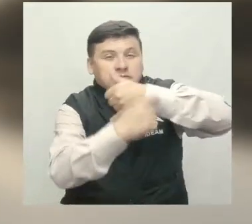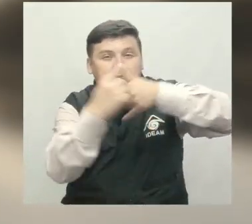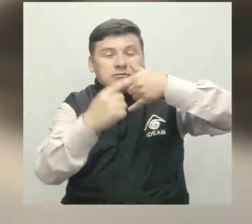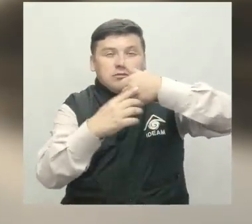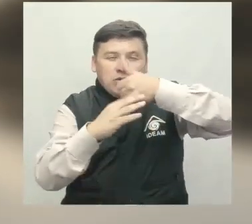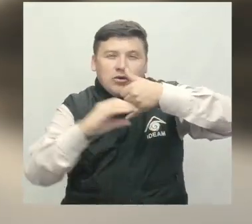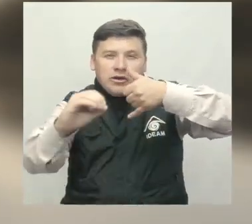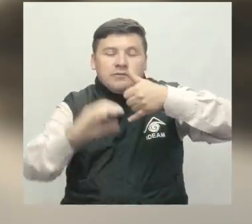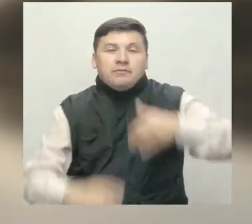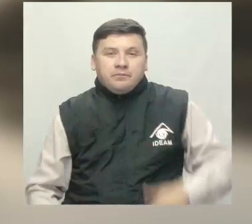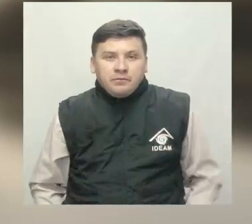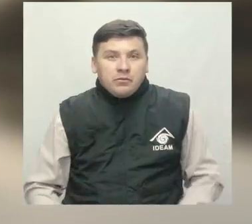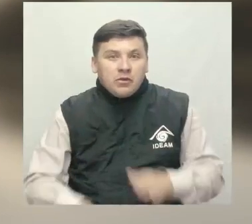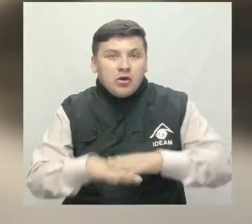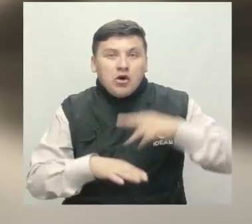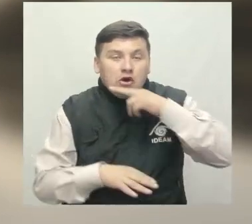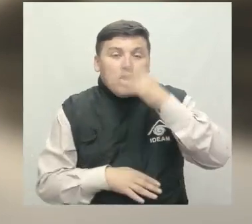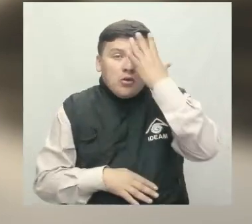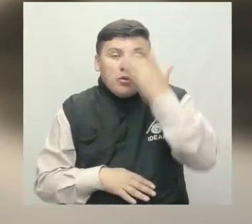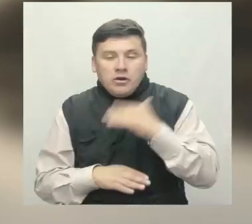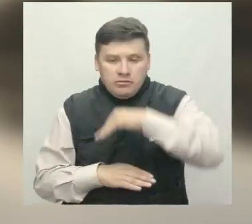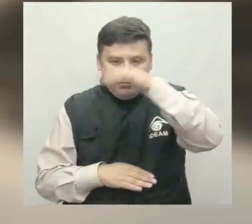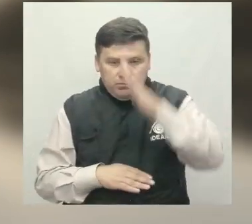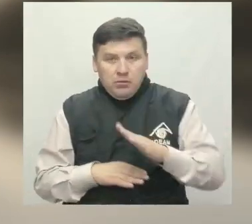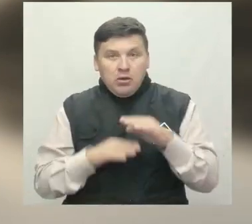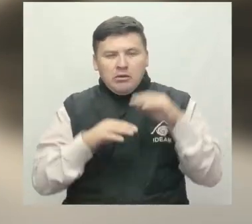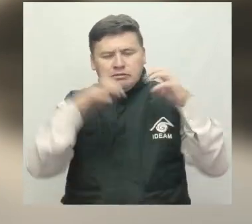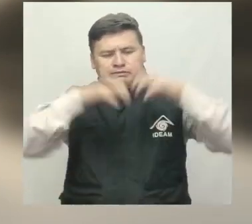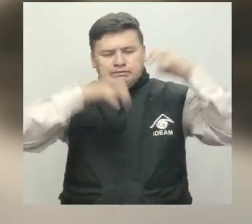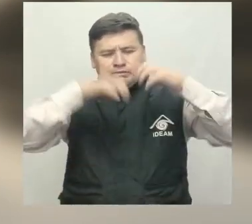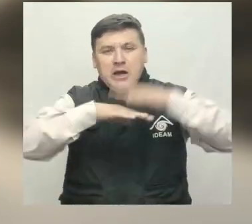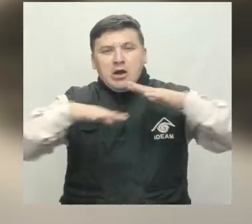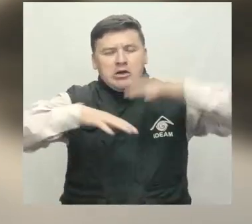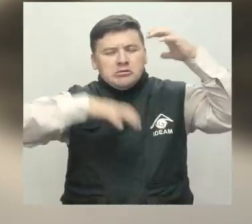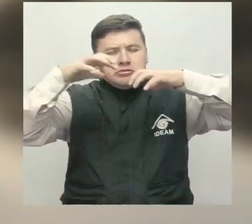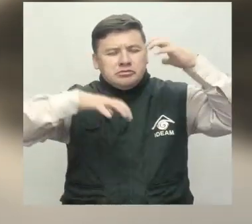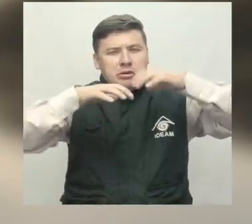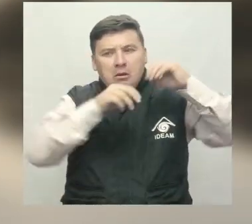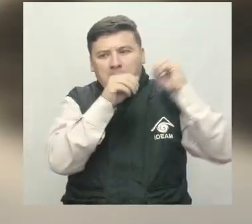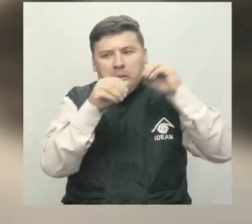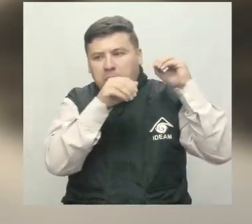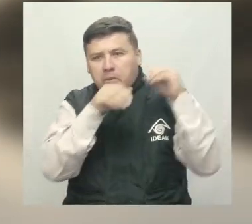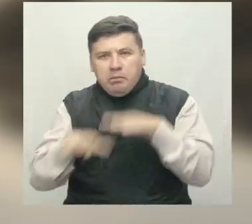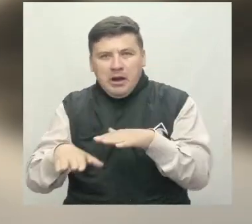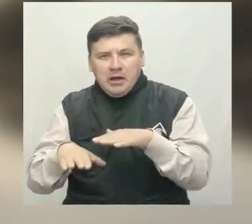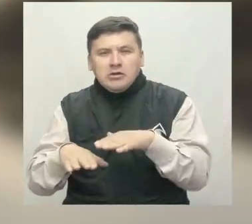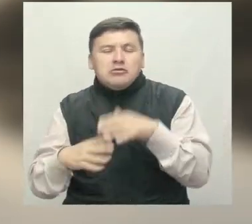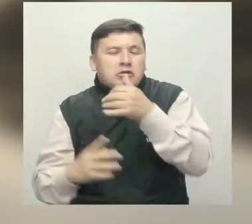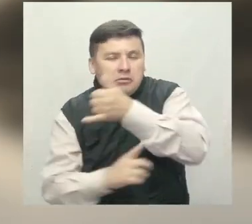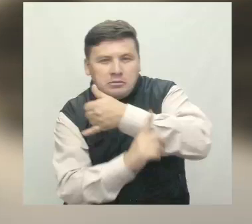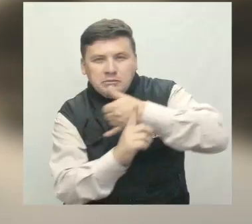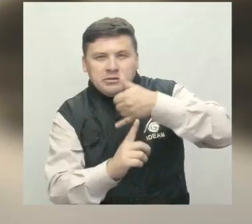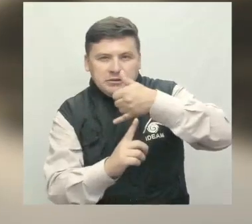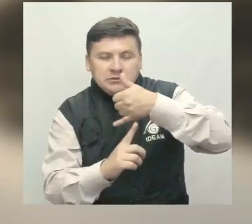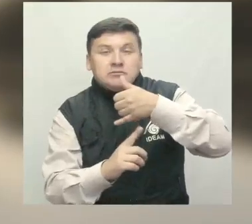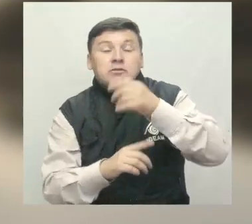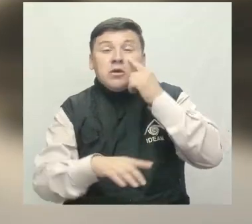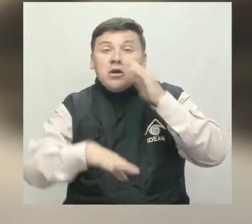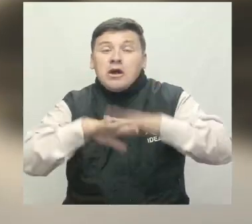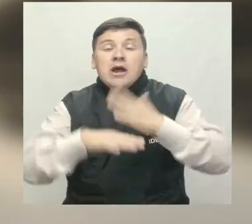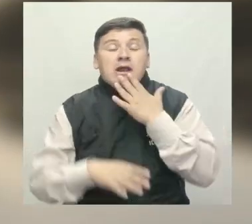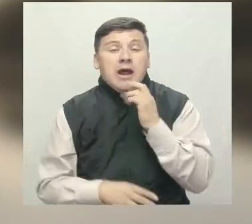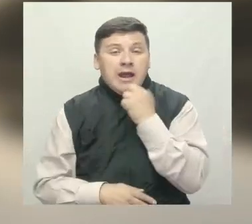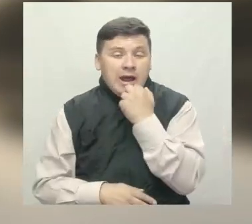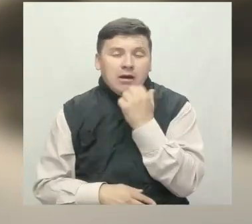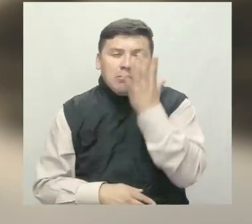Alerta roja por alta amenaza de deslizamientos de tierra, ocasionados por las fuertes lluvias en la región del Pacífico. Y alerta naranja en